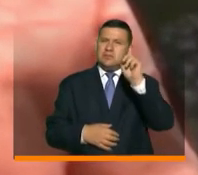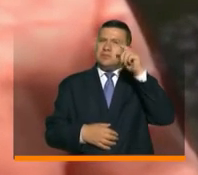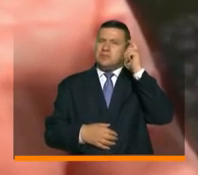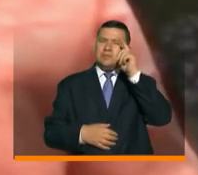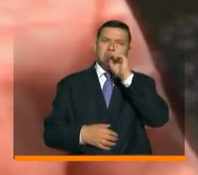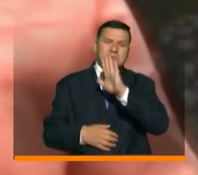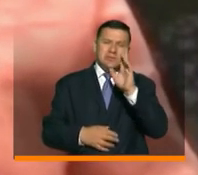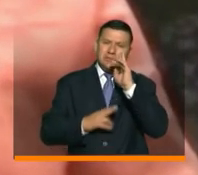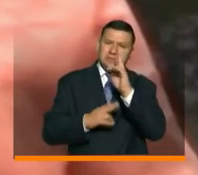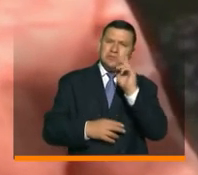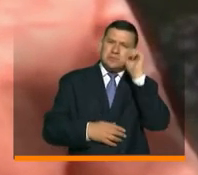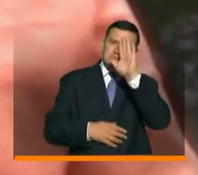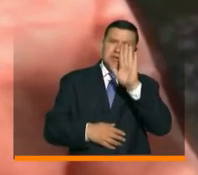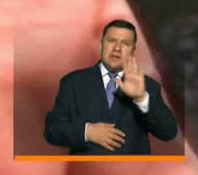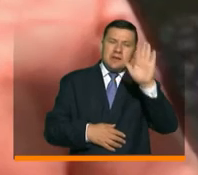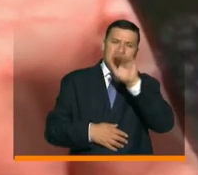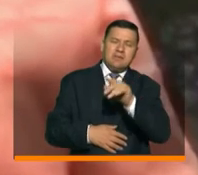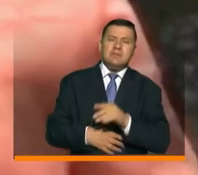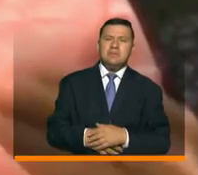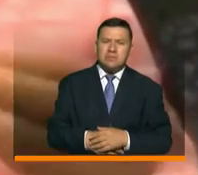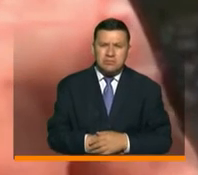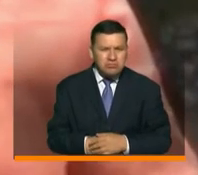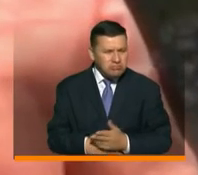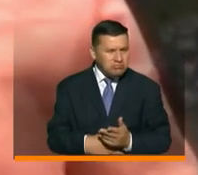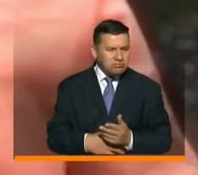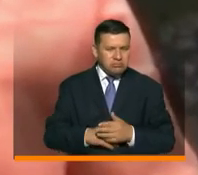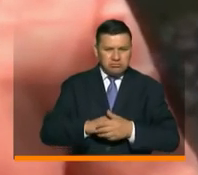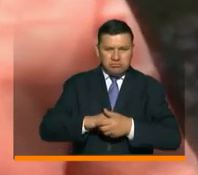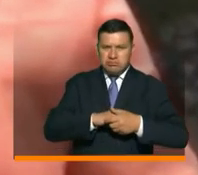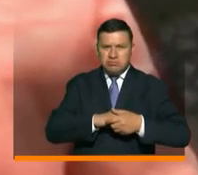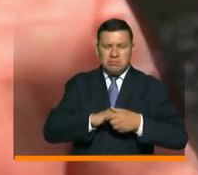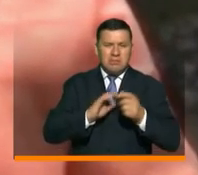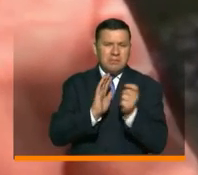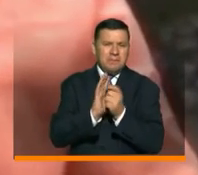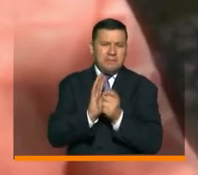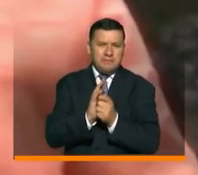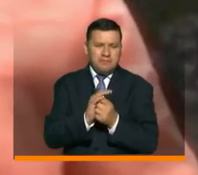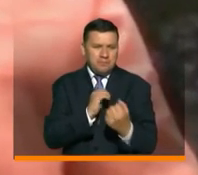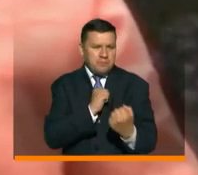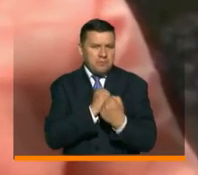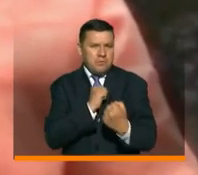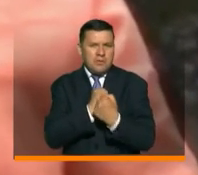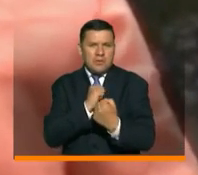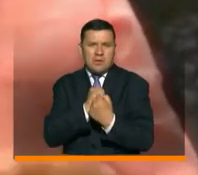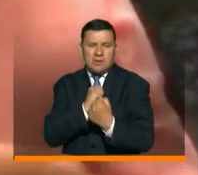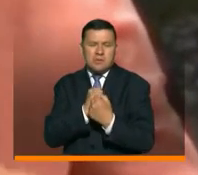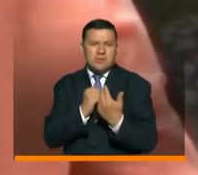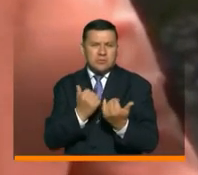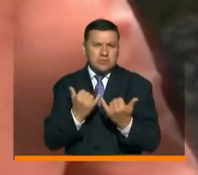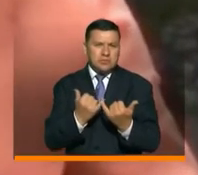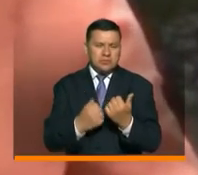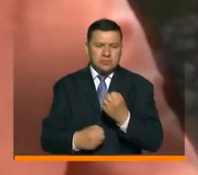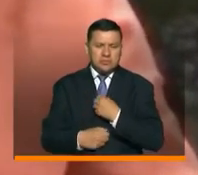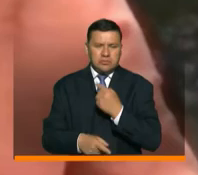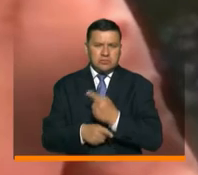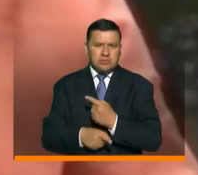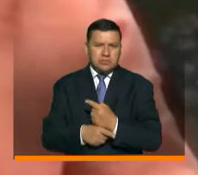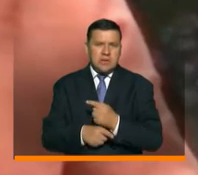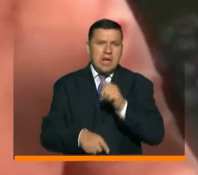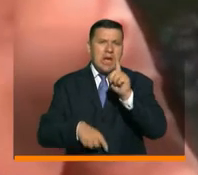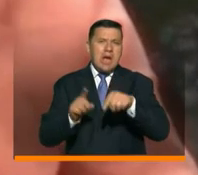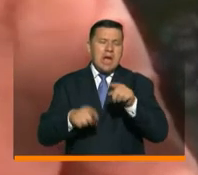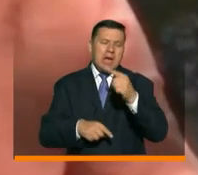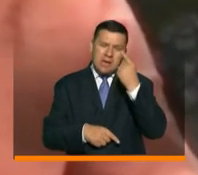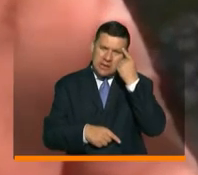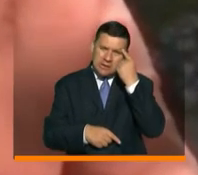nacional, al gobierno departamental, porque de la mano de esos apoyos que recibimos oportunamente, y algunas